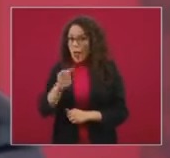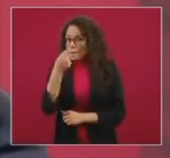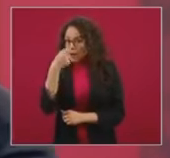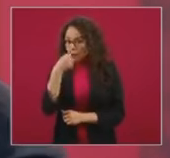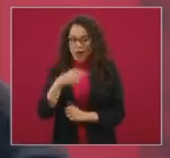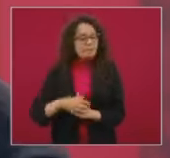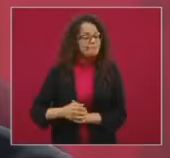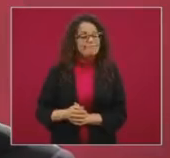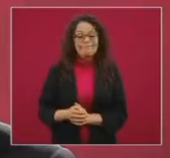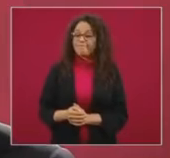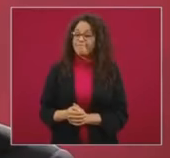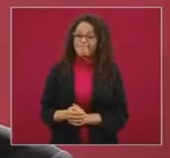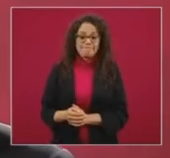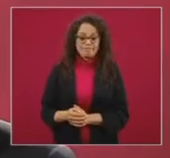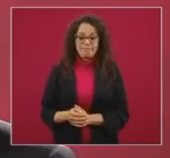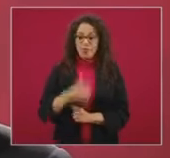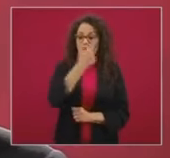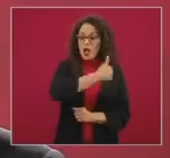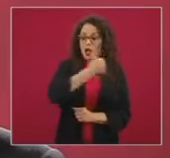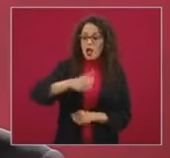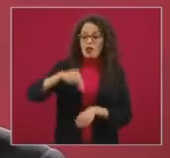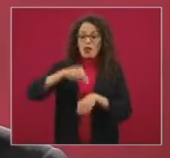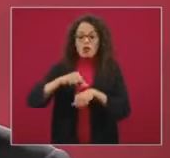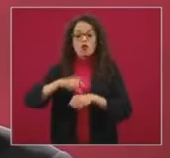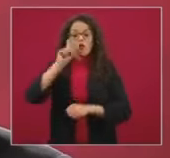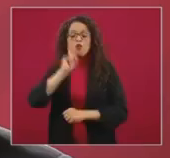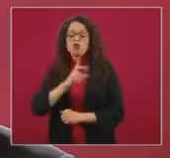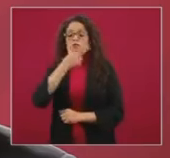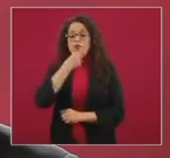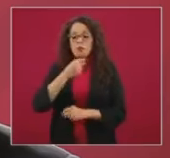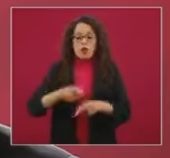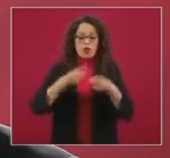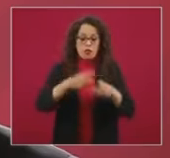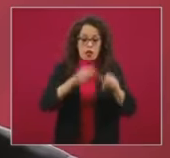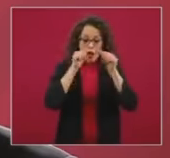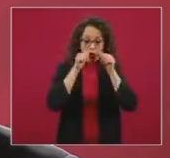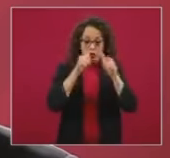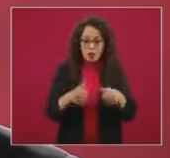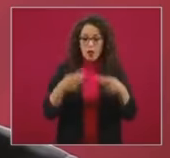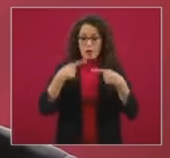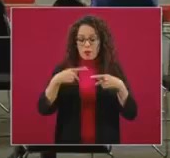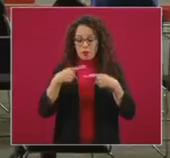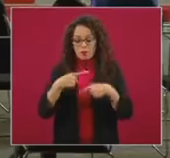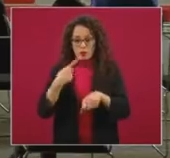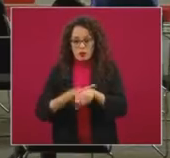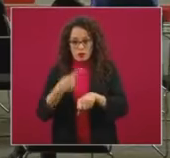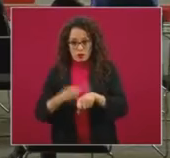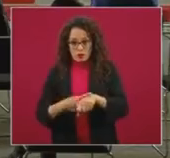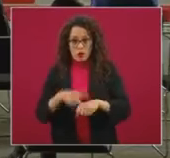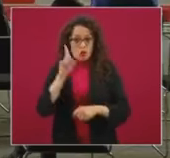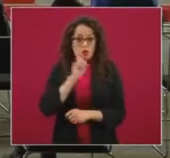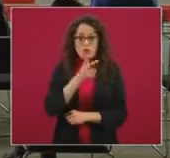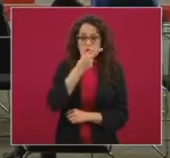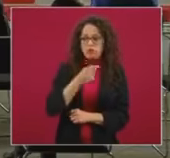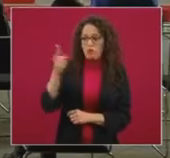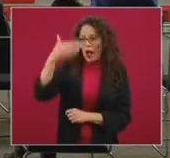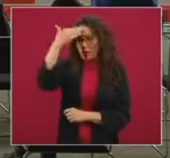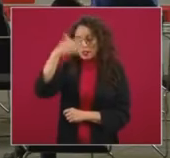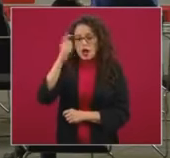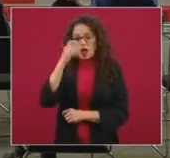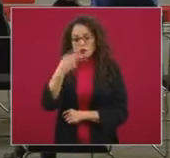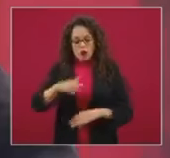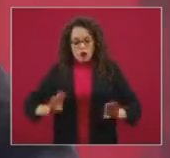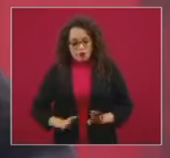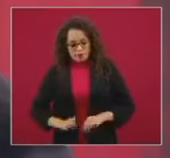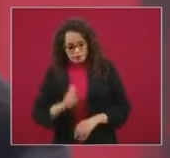cada médica cada médico que atendió a un paciente mujer o hombre conoce las condiciones clínicas del